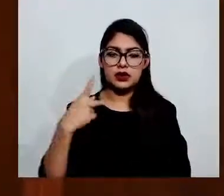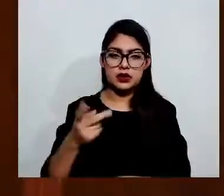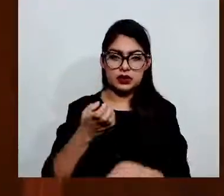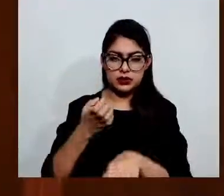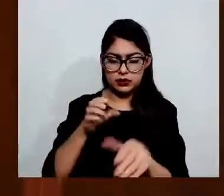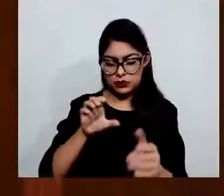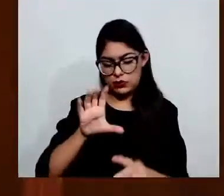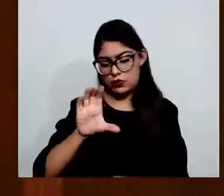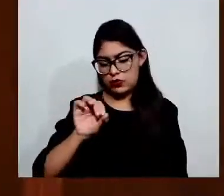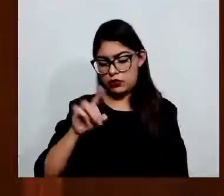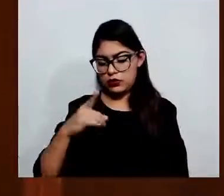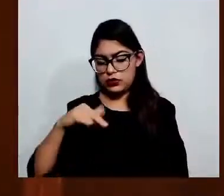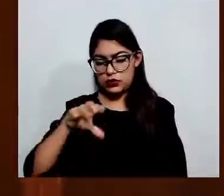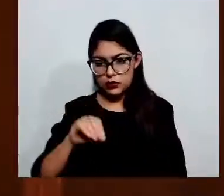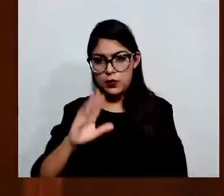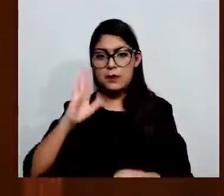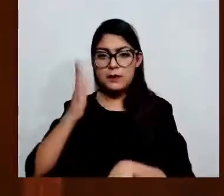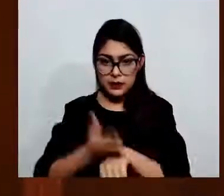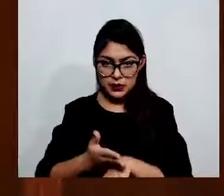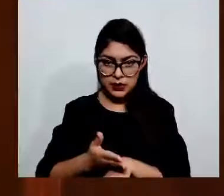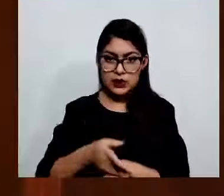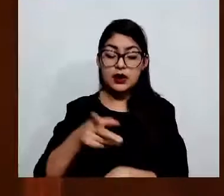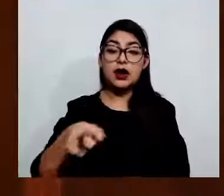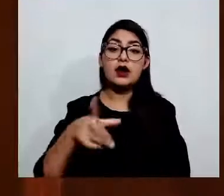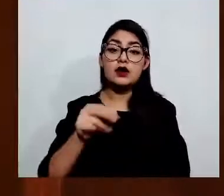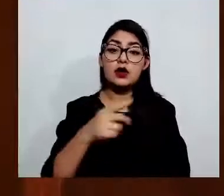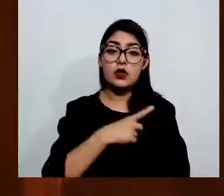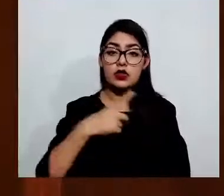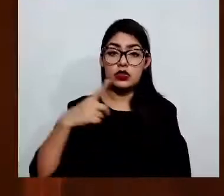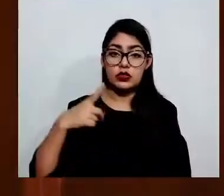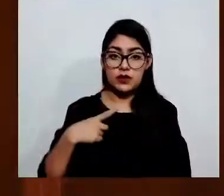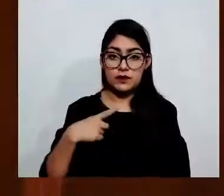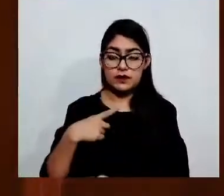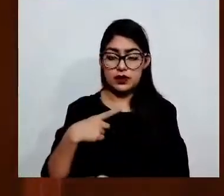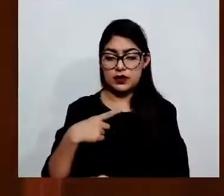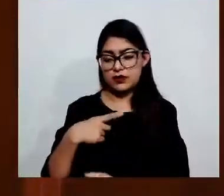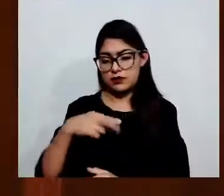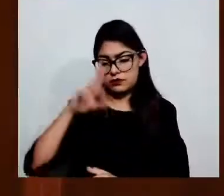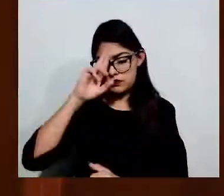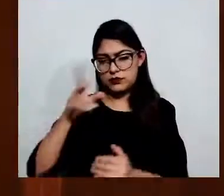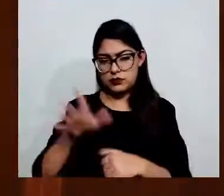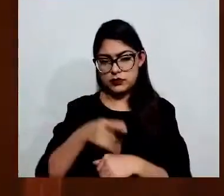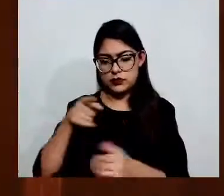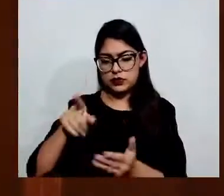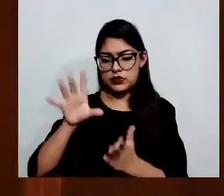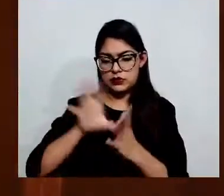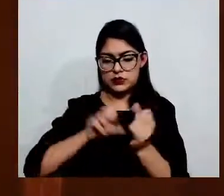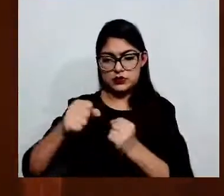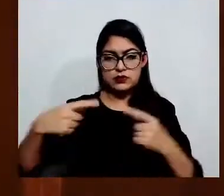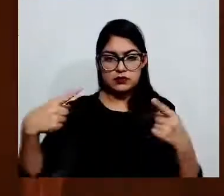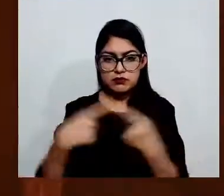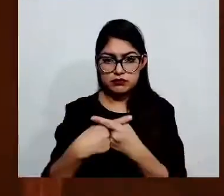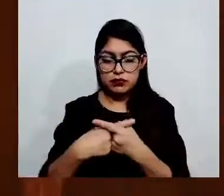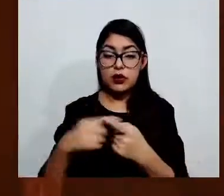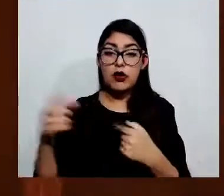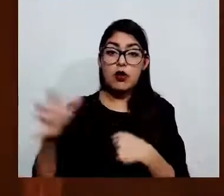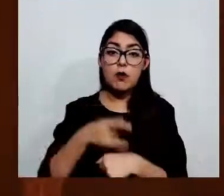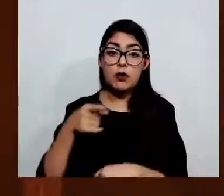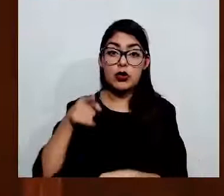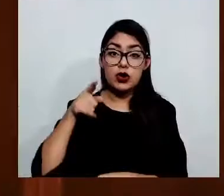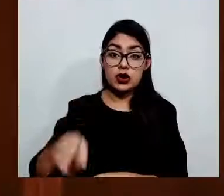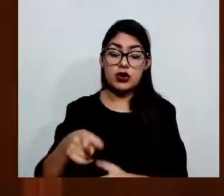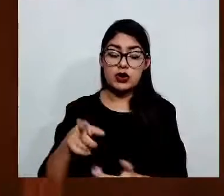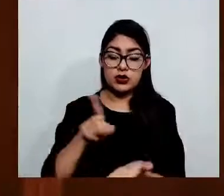inconstitucionalidad, ya que viola el derecho a la libertad de expresión,